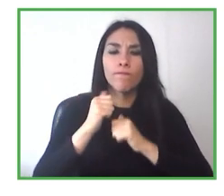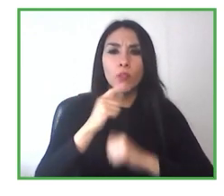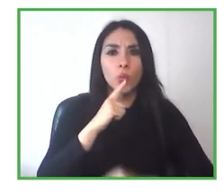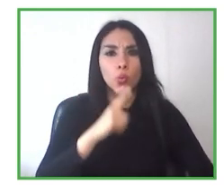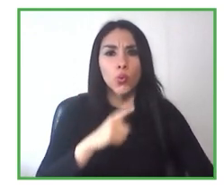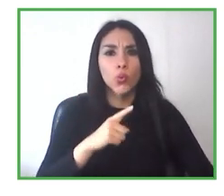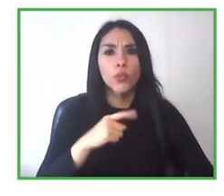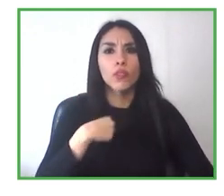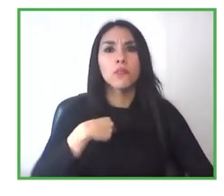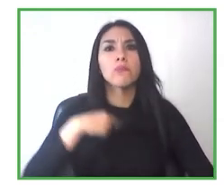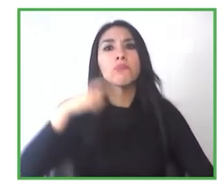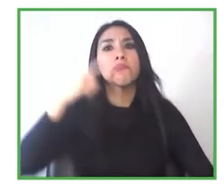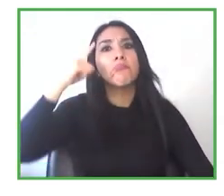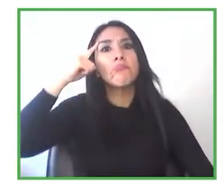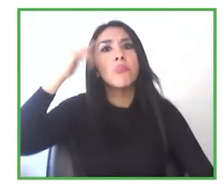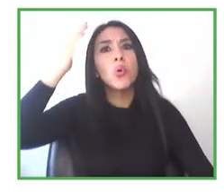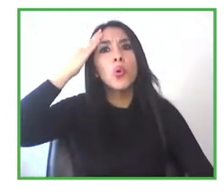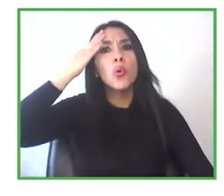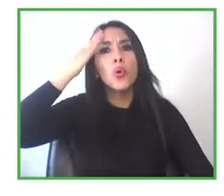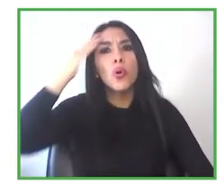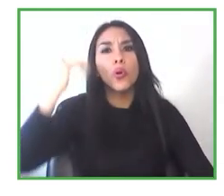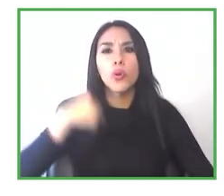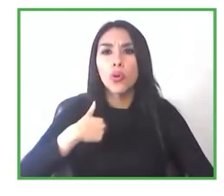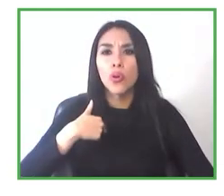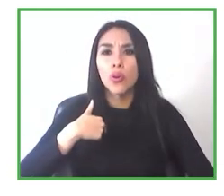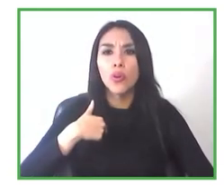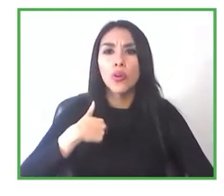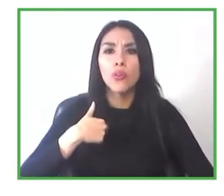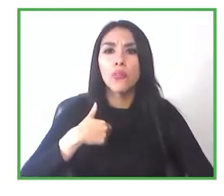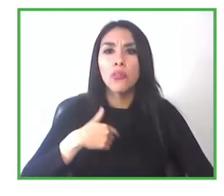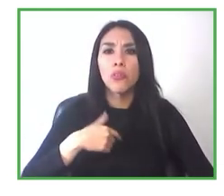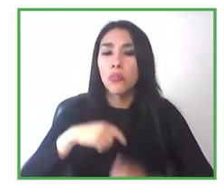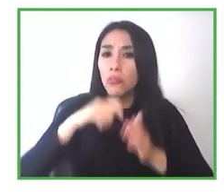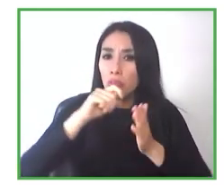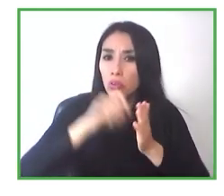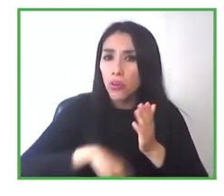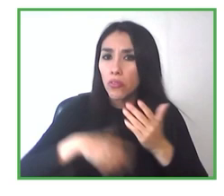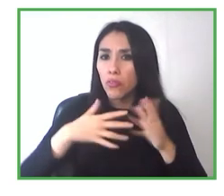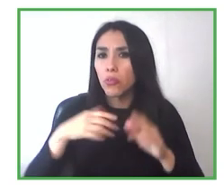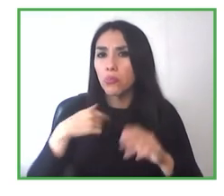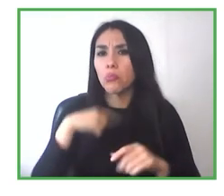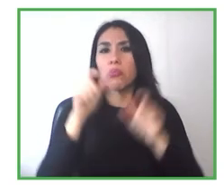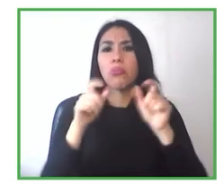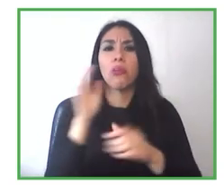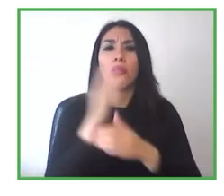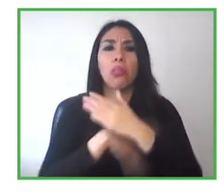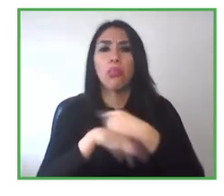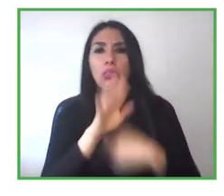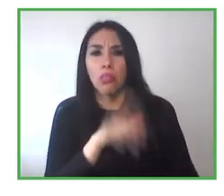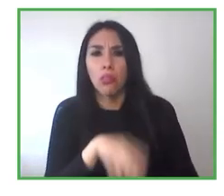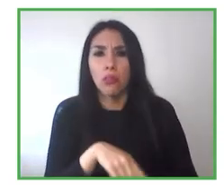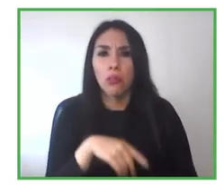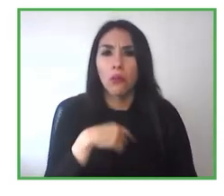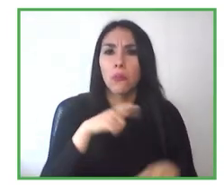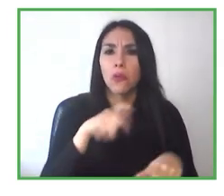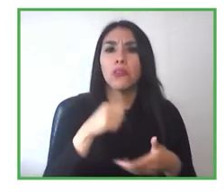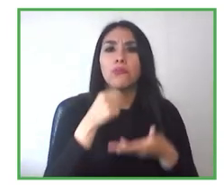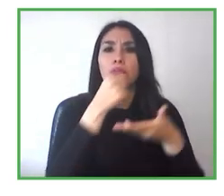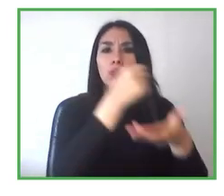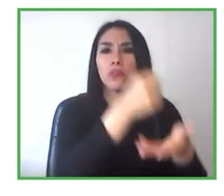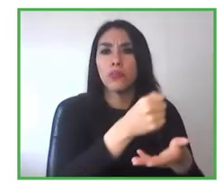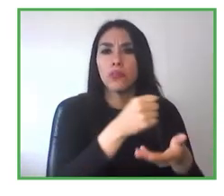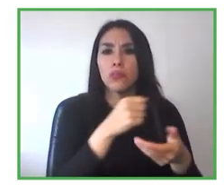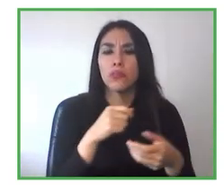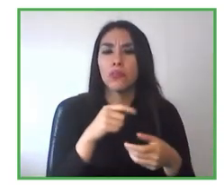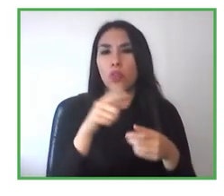entregar recursos anualmente, como empresa alguna fundación, destinada a temas de inclusión